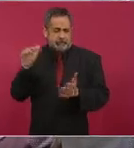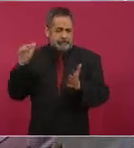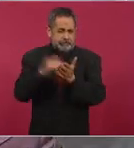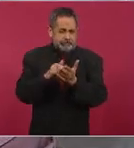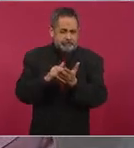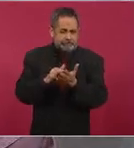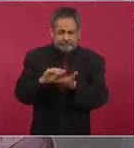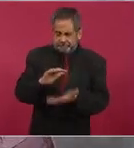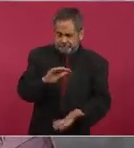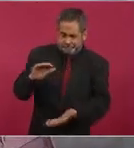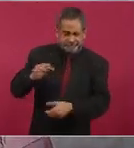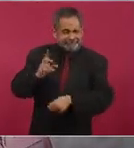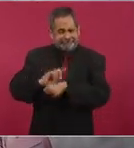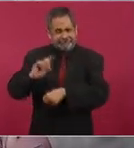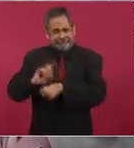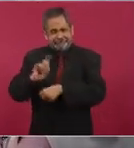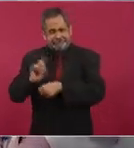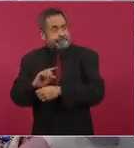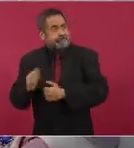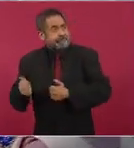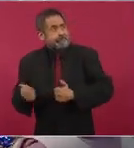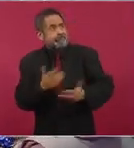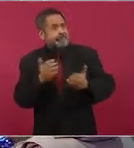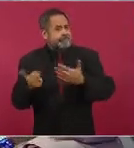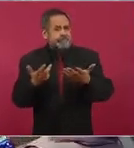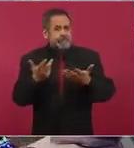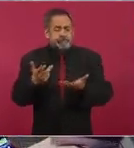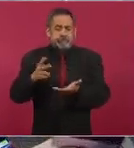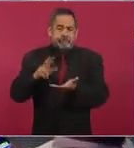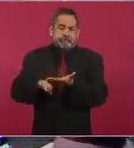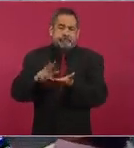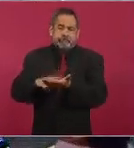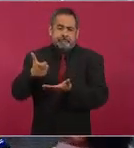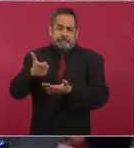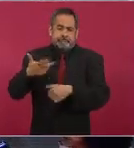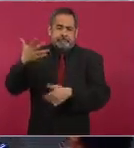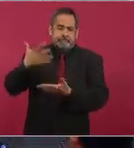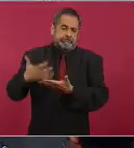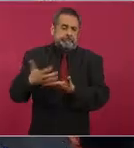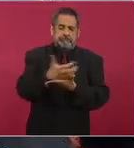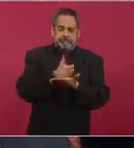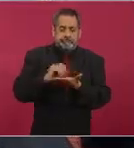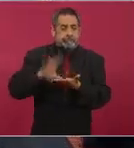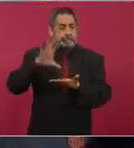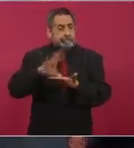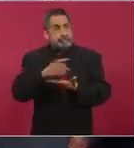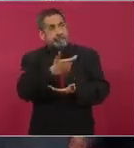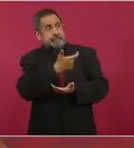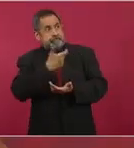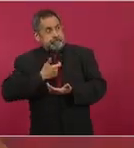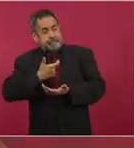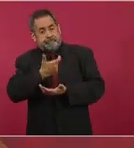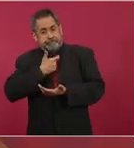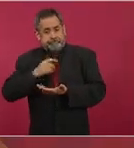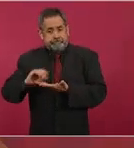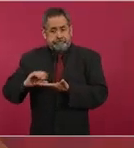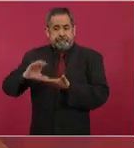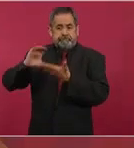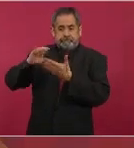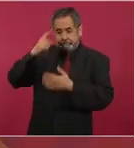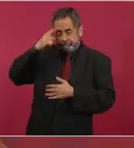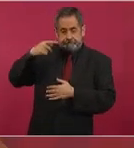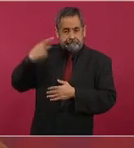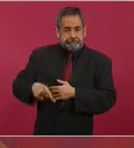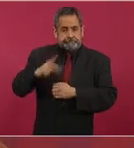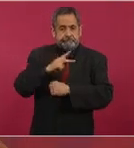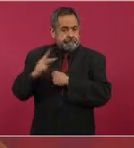diarios cuesta más está entrando más dinero al país